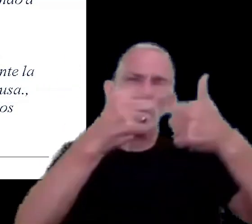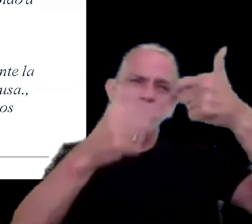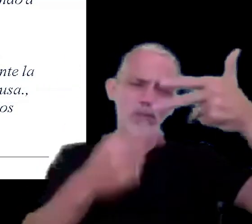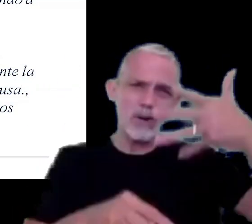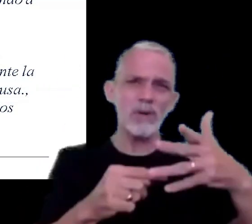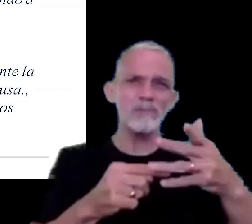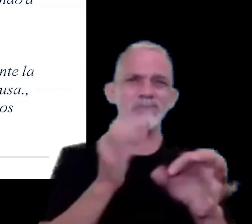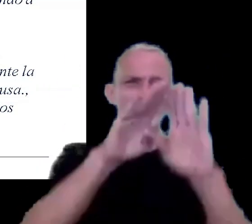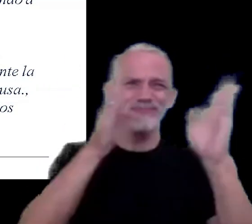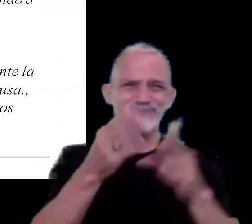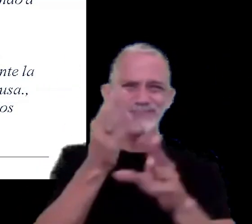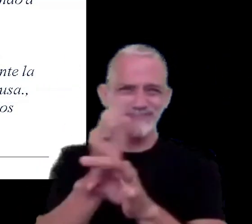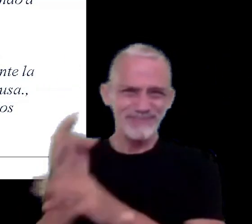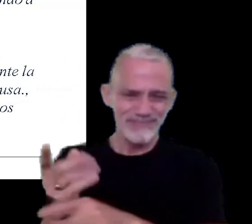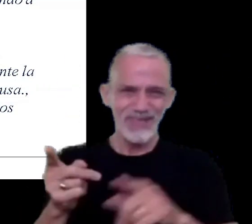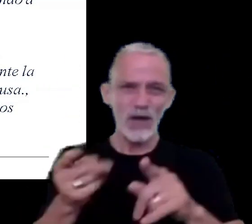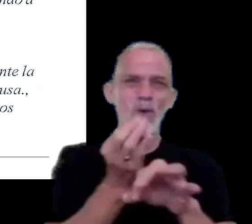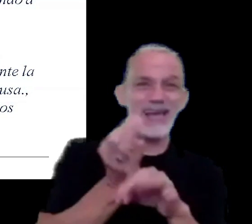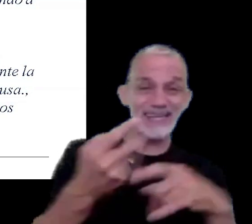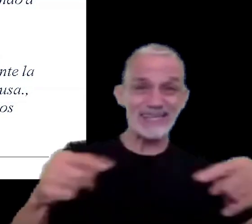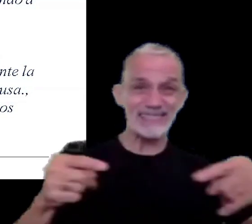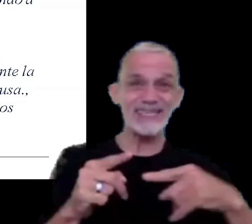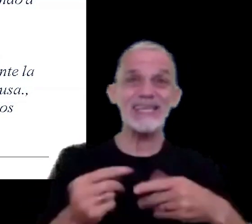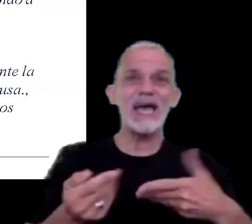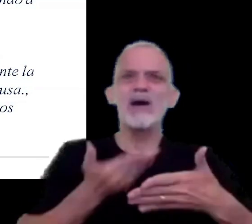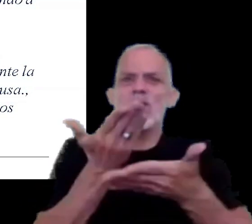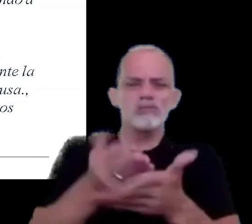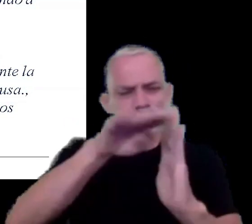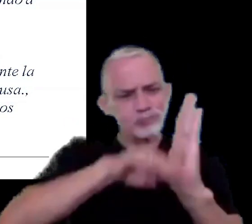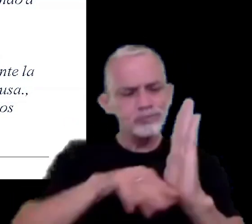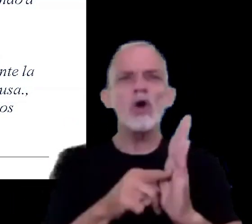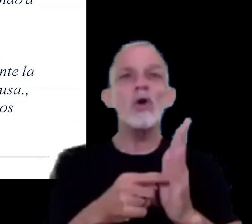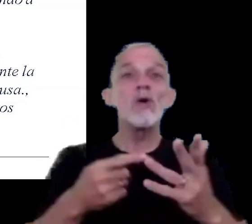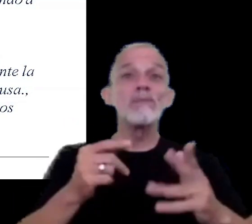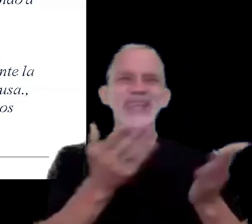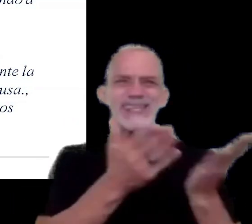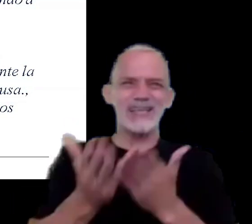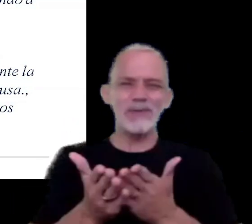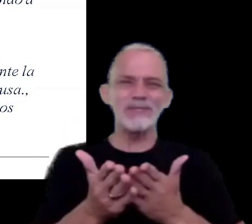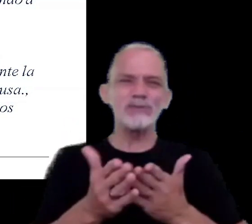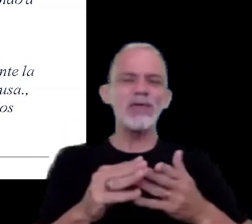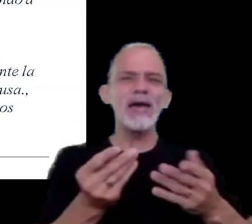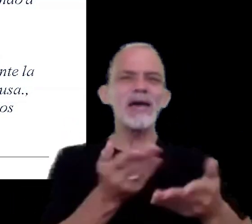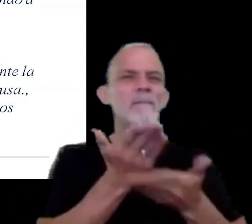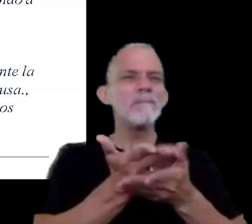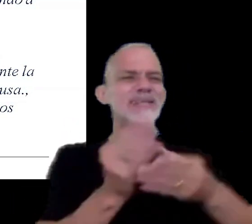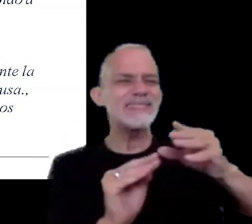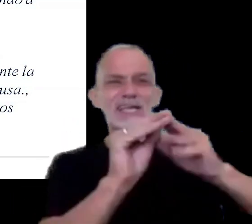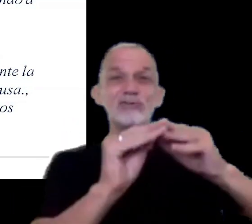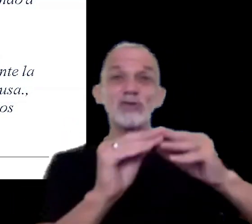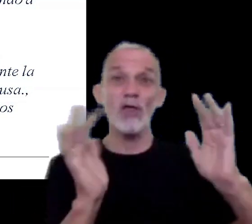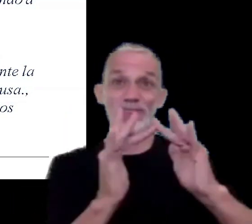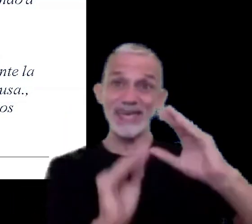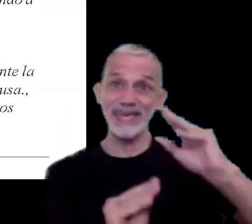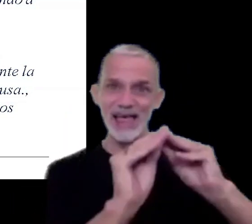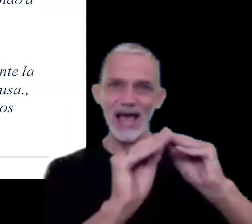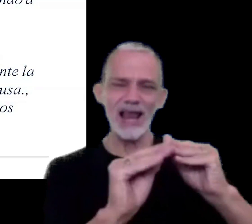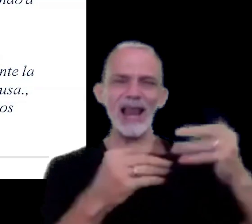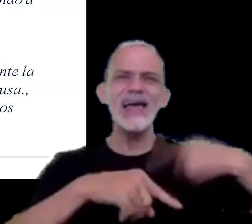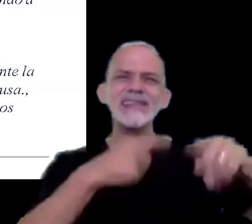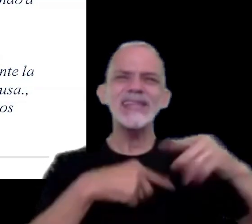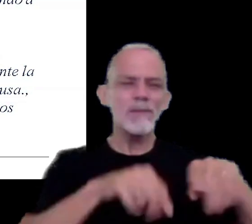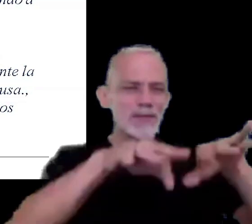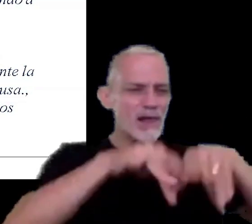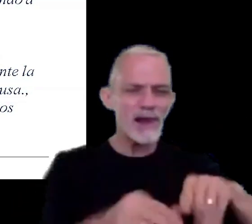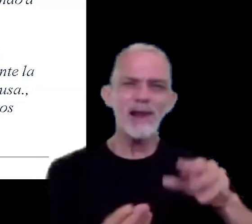educativas deberán presentar a través del servicio presentación digital el trámite de el allanamiento